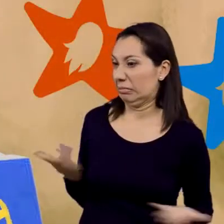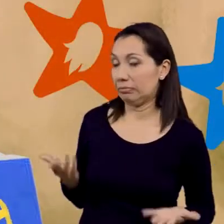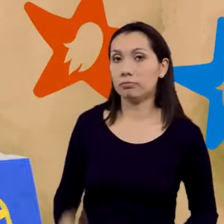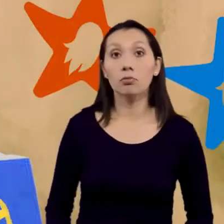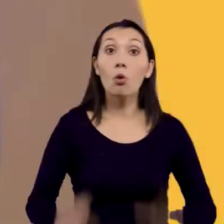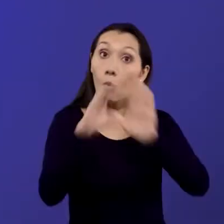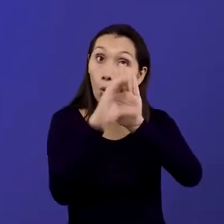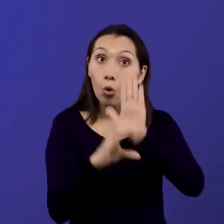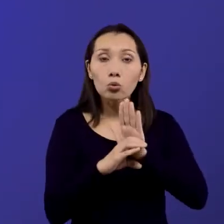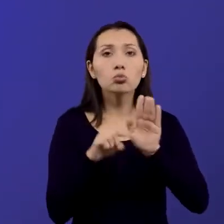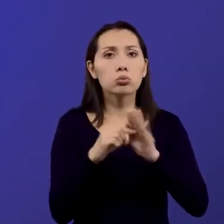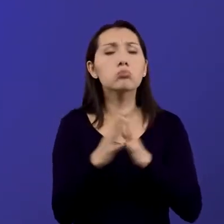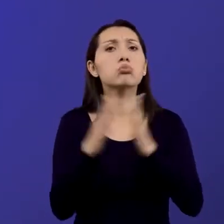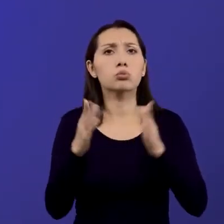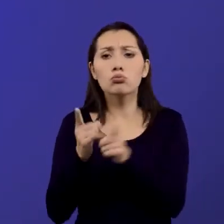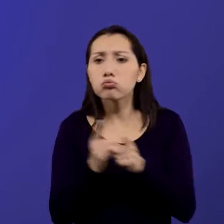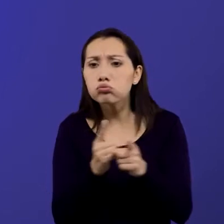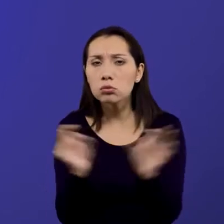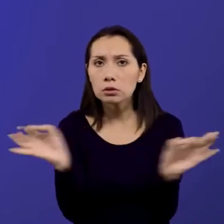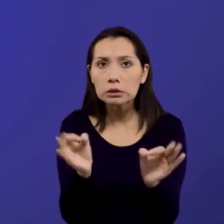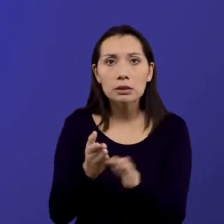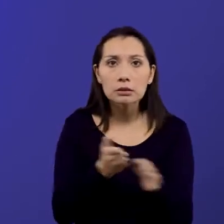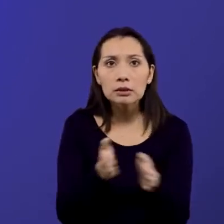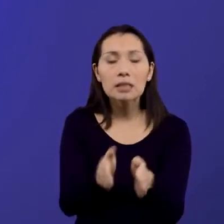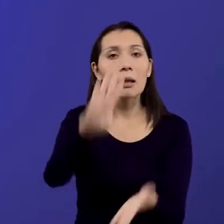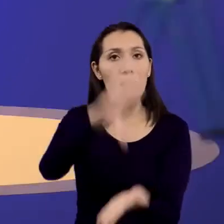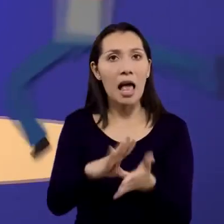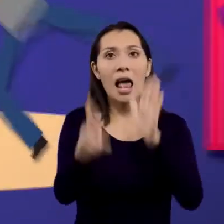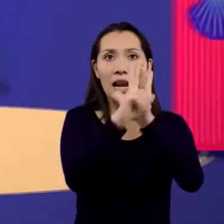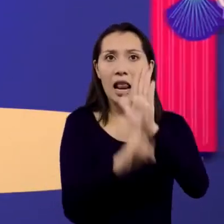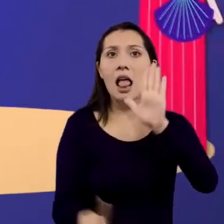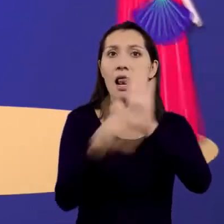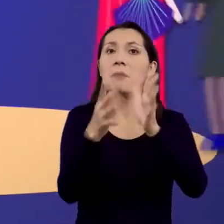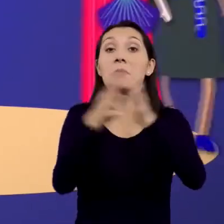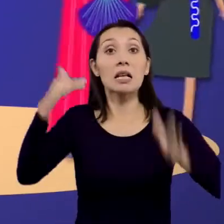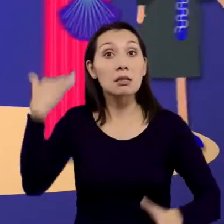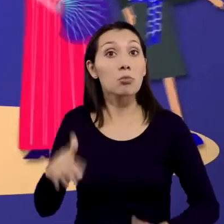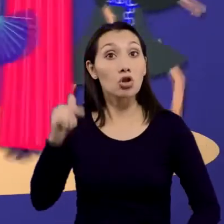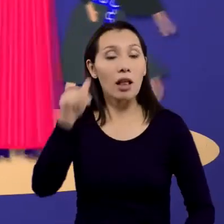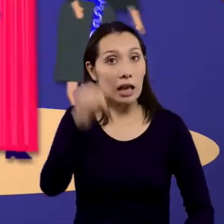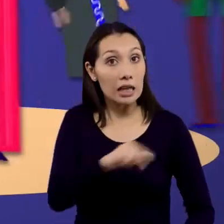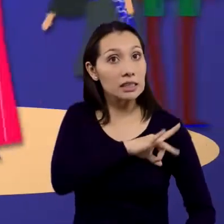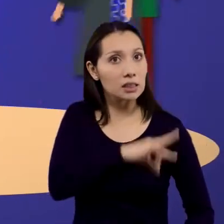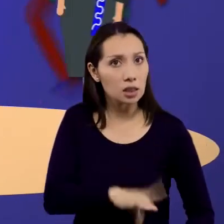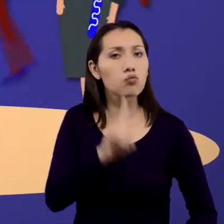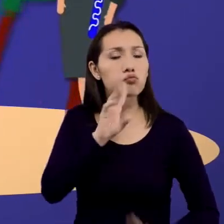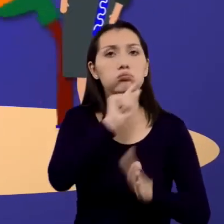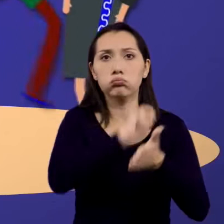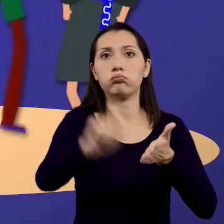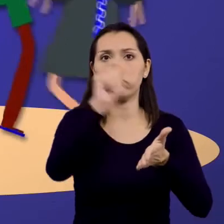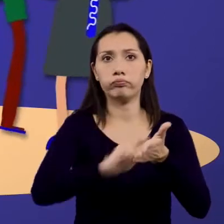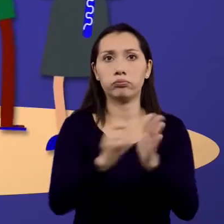Una Constitución es la gran guía del país. Las reglas y leyes más importantes y centrales de Chile están